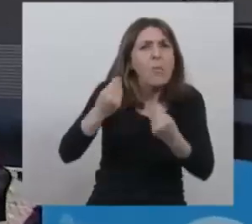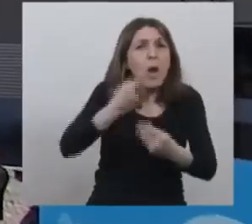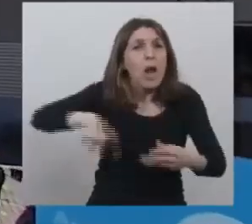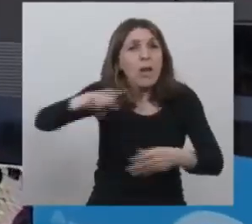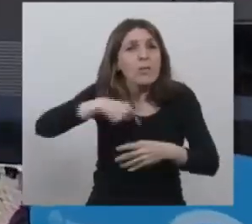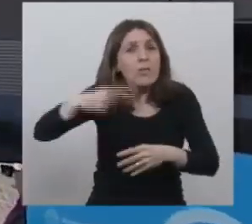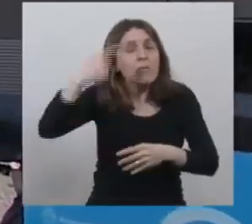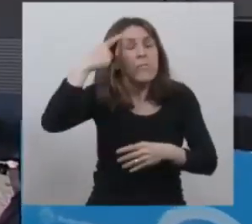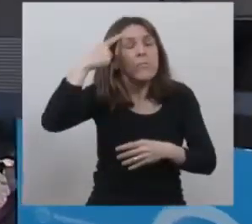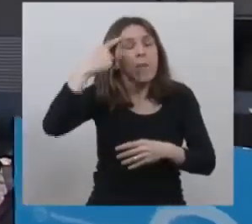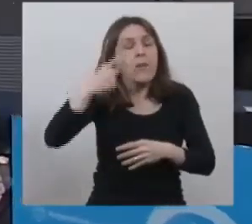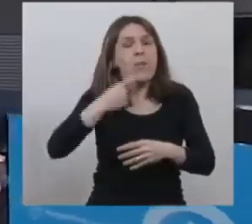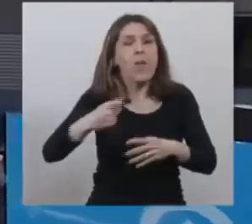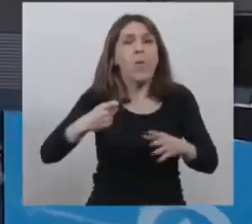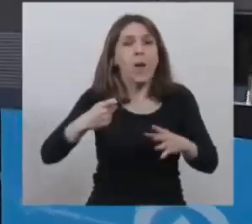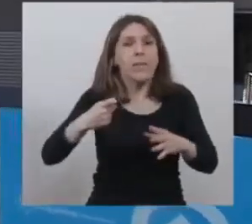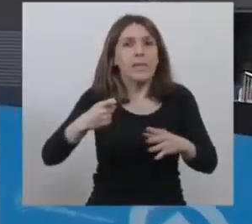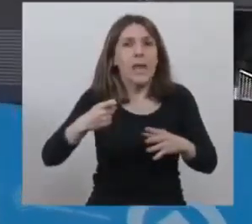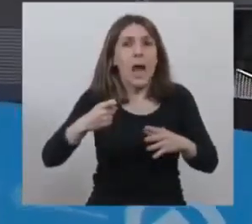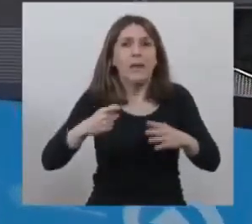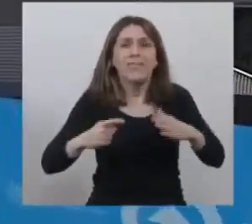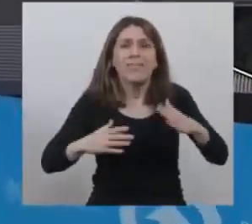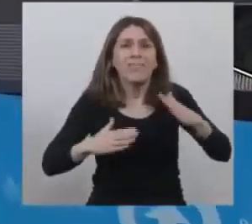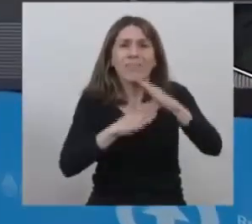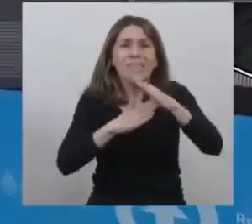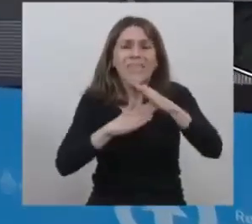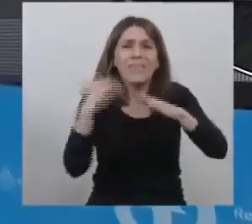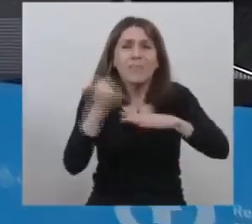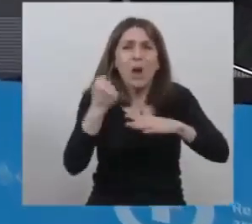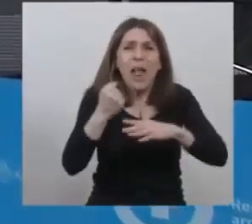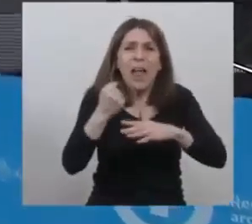lo prioritario era que esto funcione